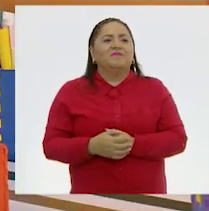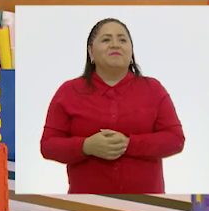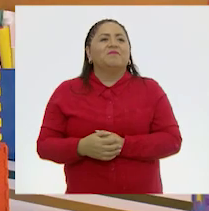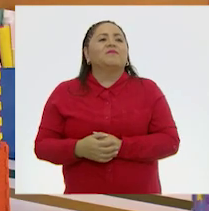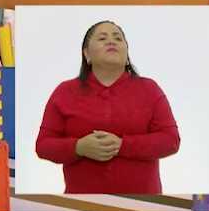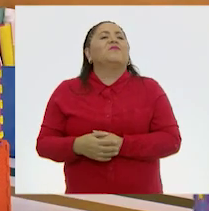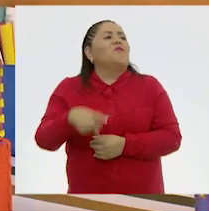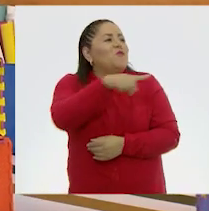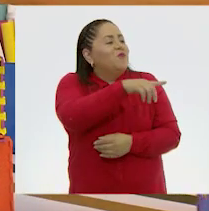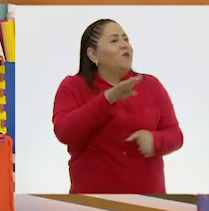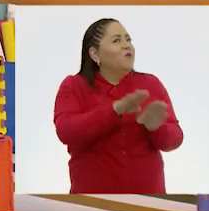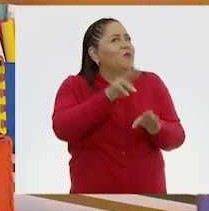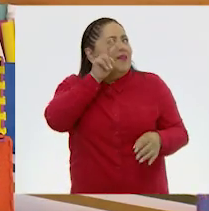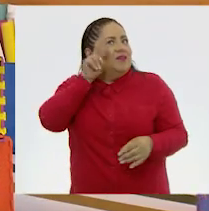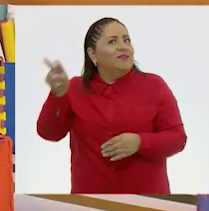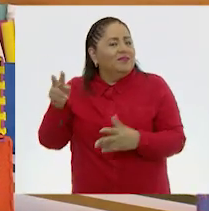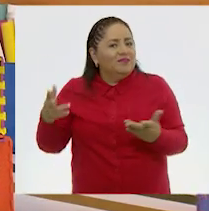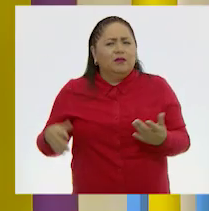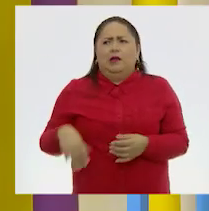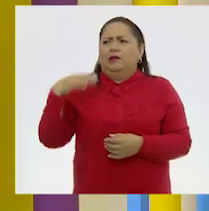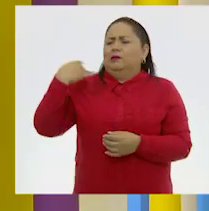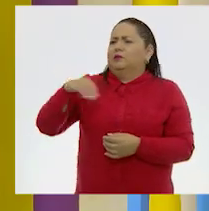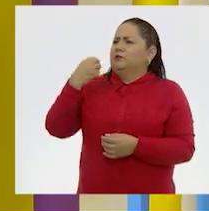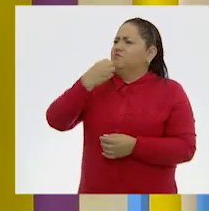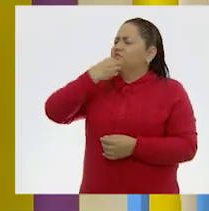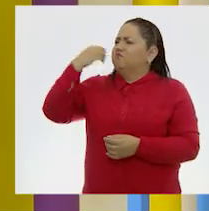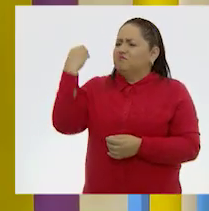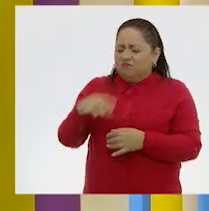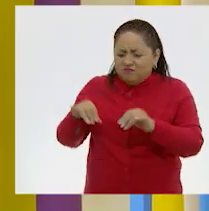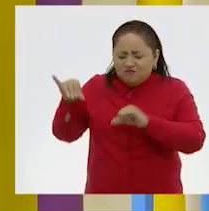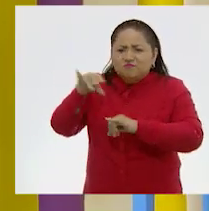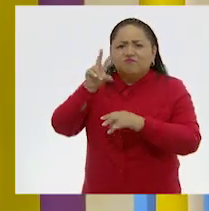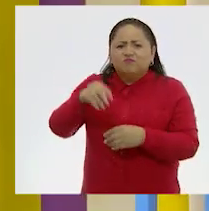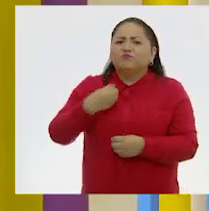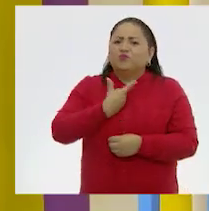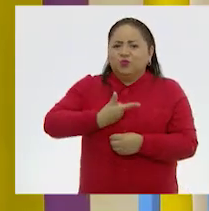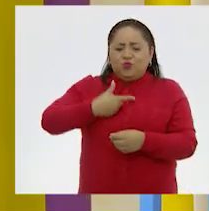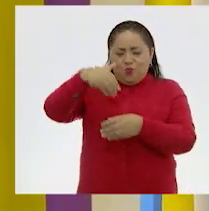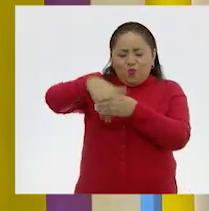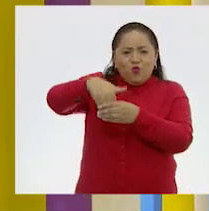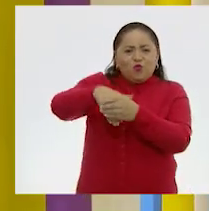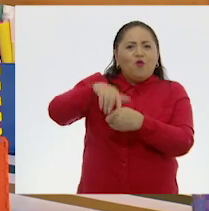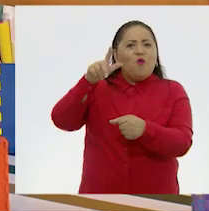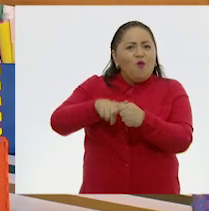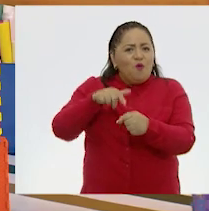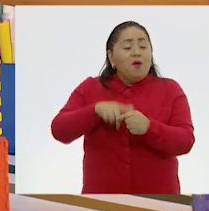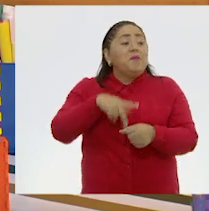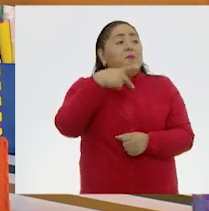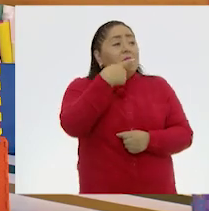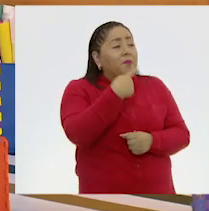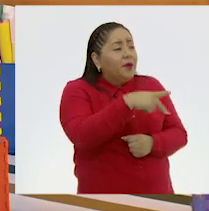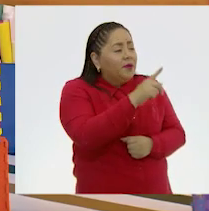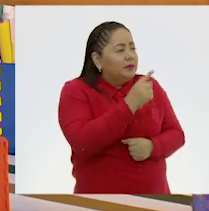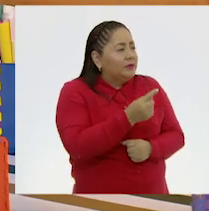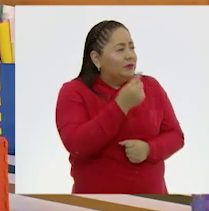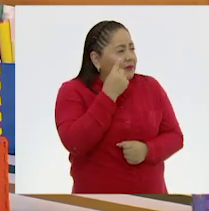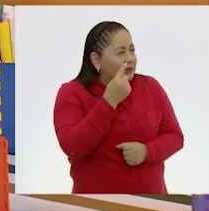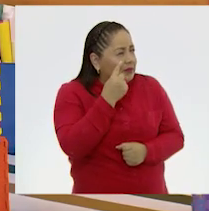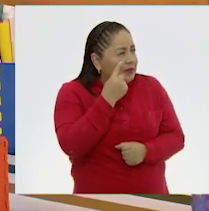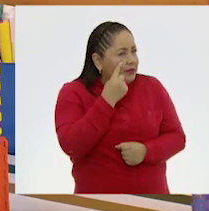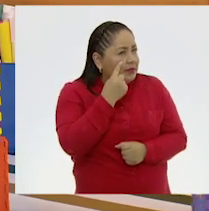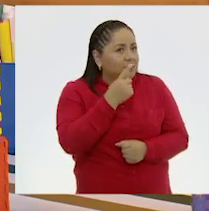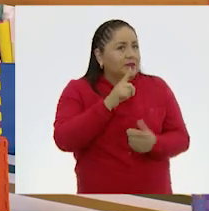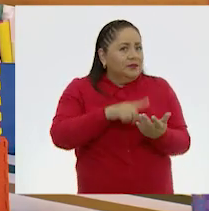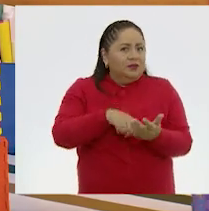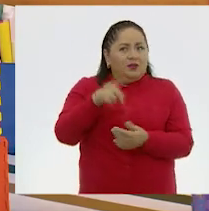¿Cómo viste, mi querido Pepe? Padrísimo ese experimento. Me gustaron mucho esas bolsas de colores. Pero fíjate, fíjate en